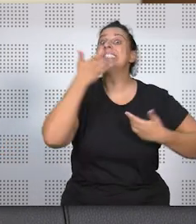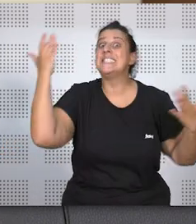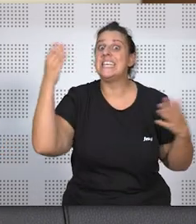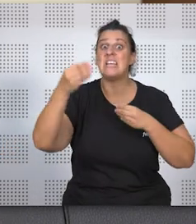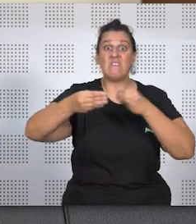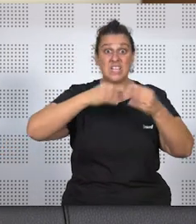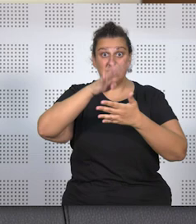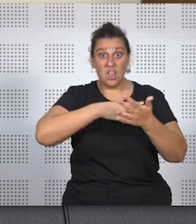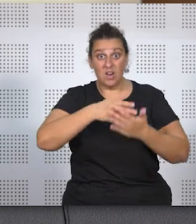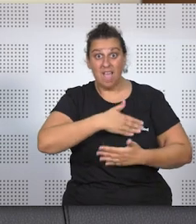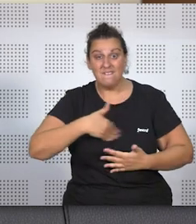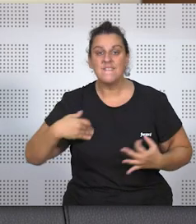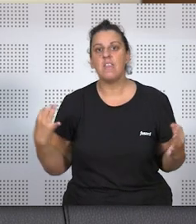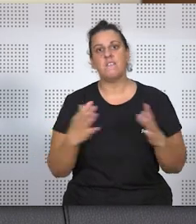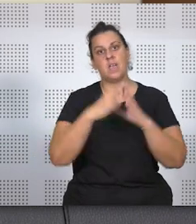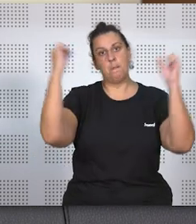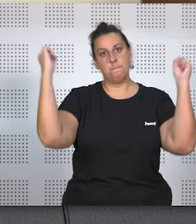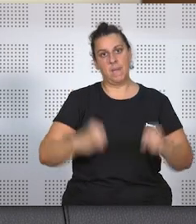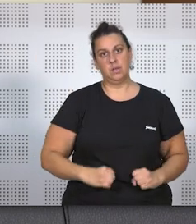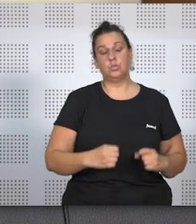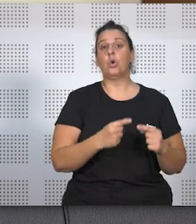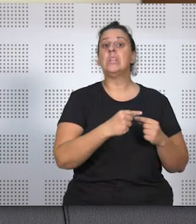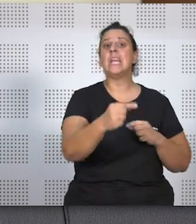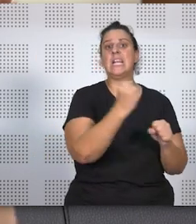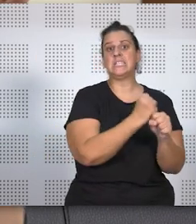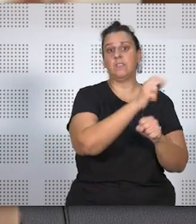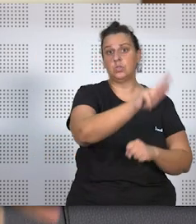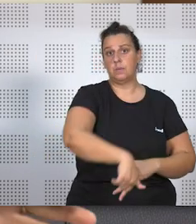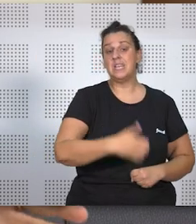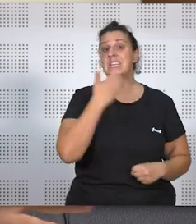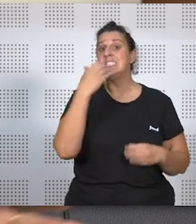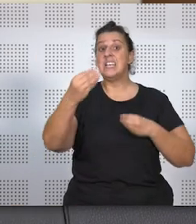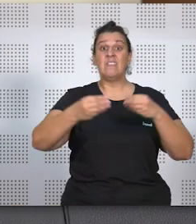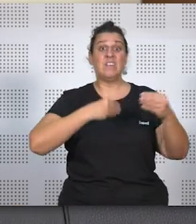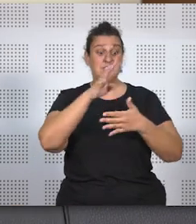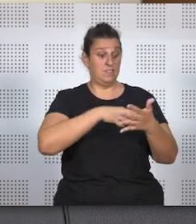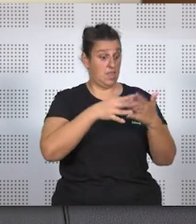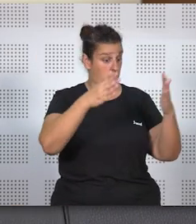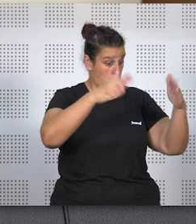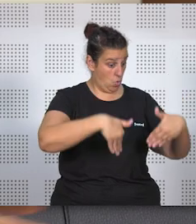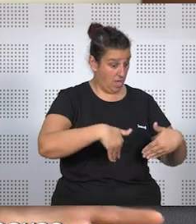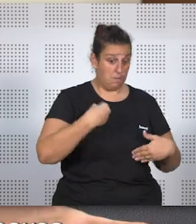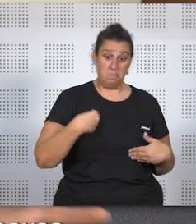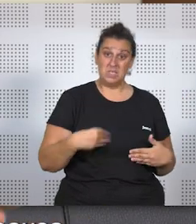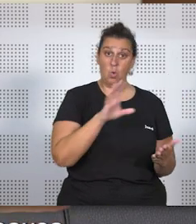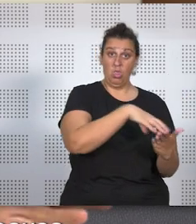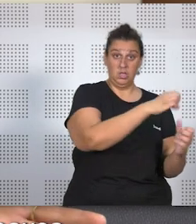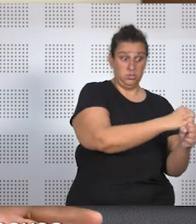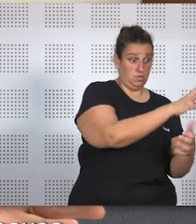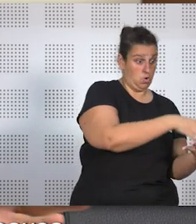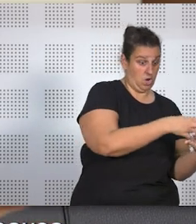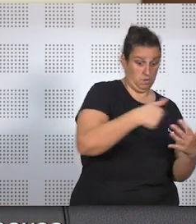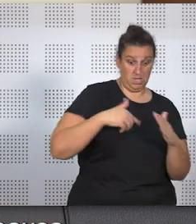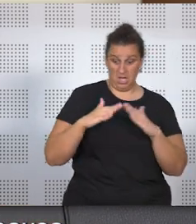pactarla también en los casos de teletrabajo. Si no tenemos la flexibilidad horaria y tengo el mismo horario que mi centro de trabajo, no sirve de nada